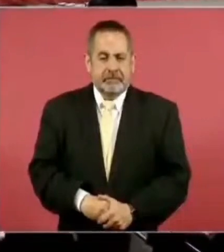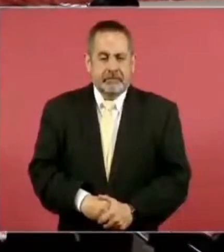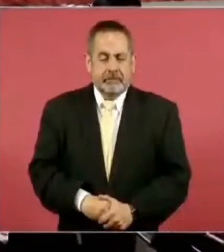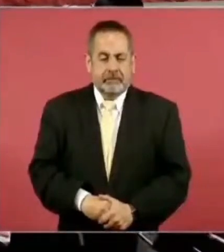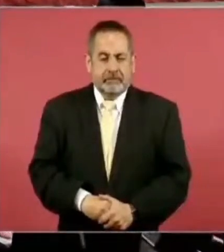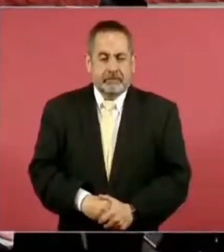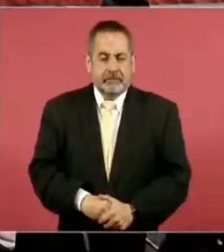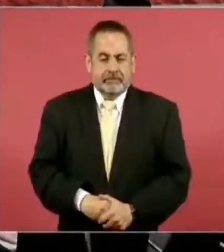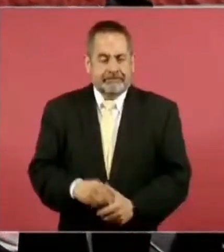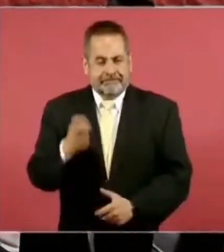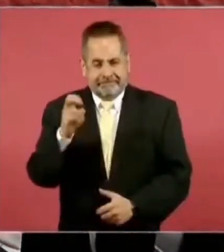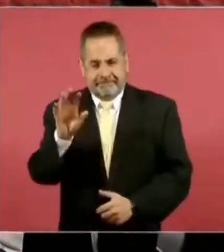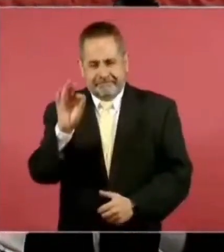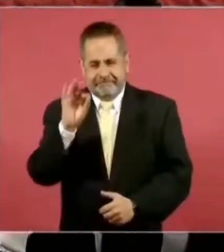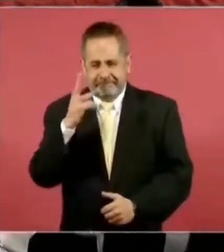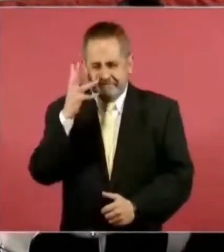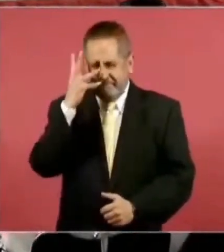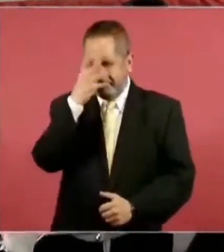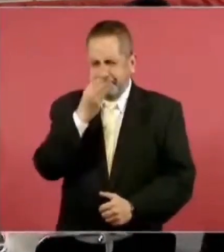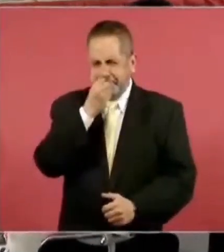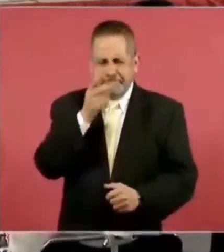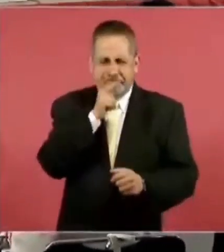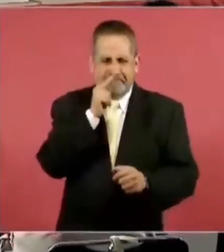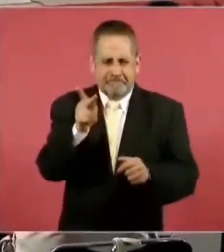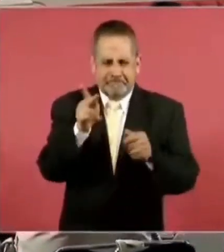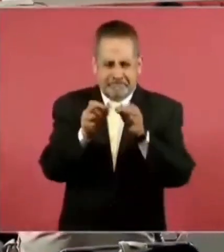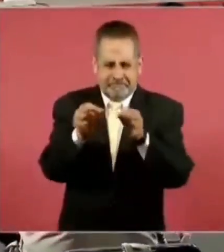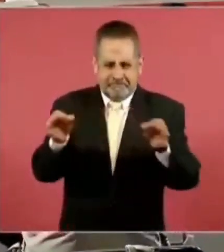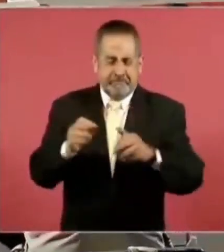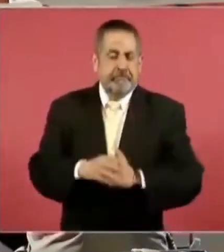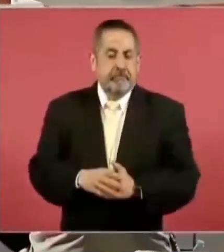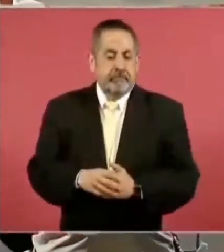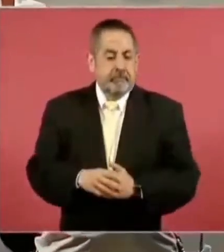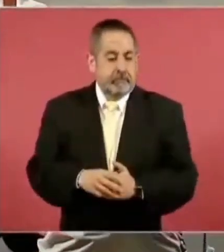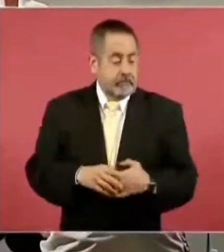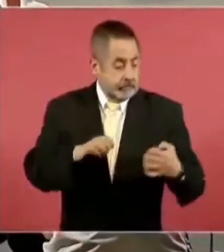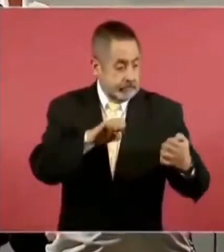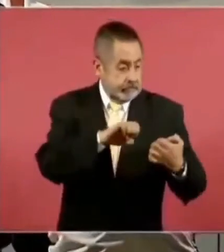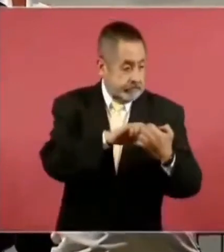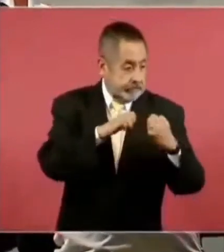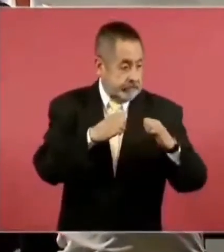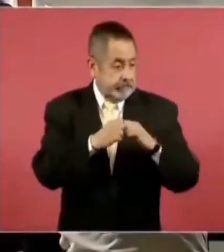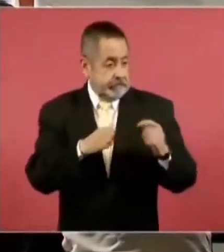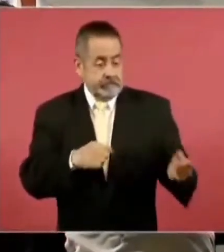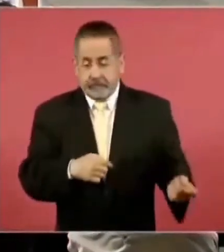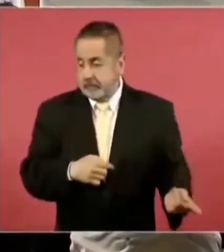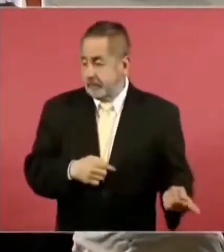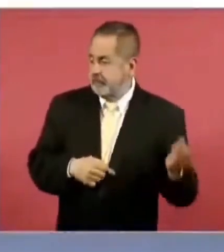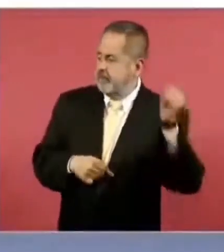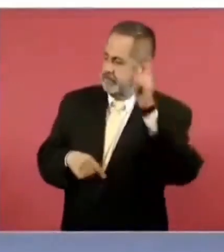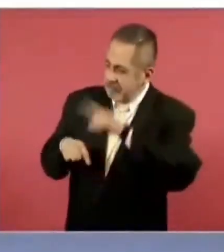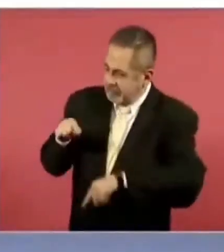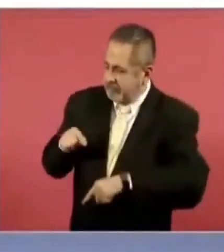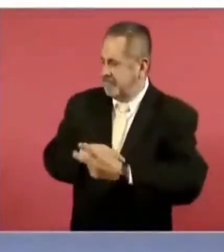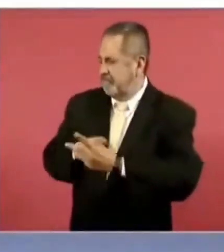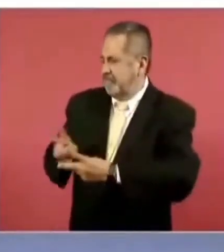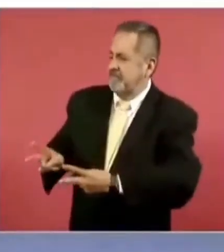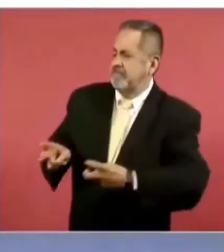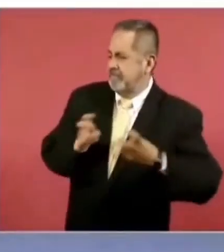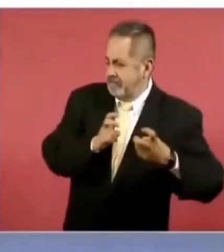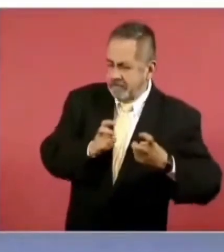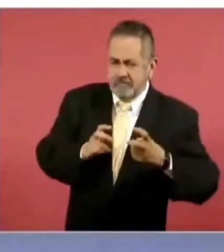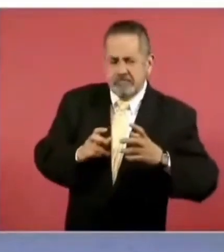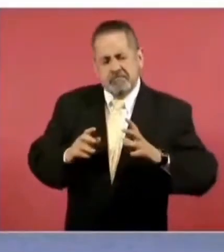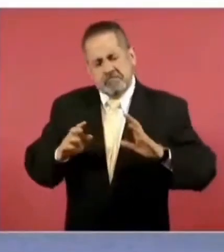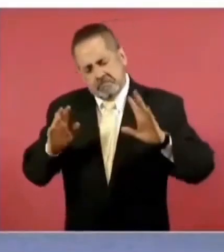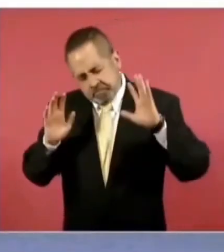Aquí está, es precioso. Que el enemigo nos venza y nos robe, si tal